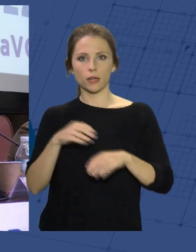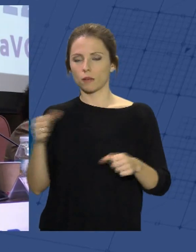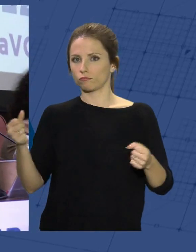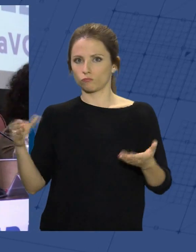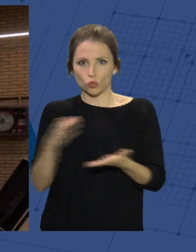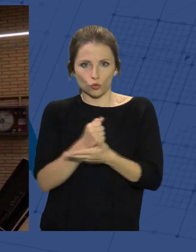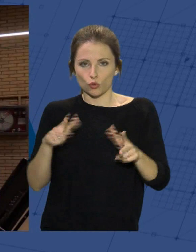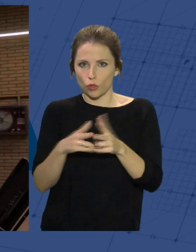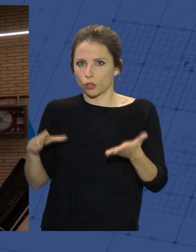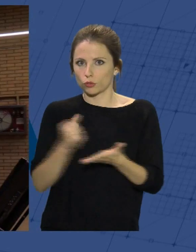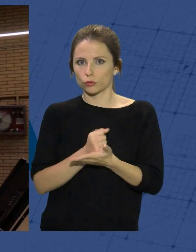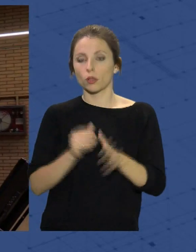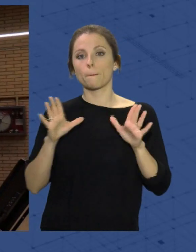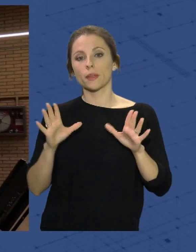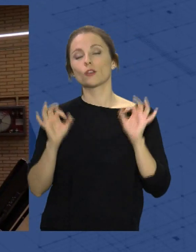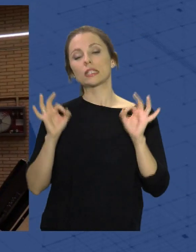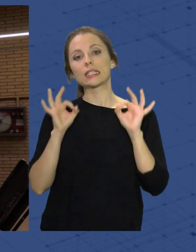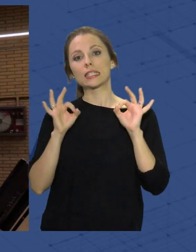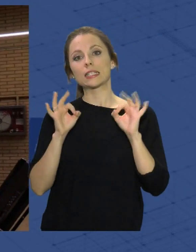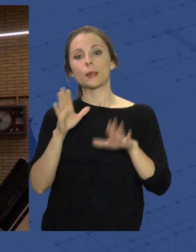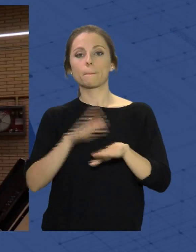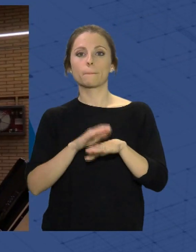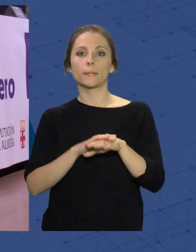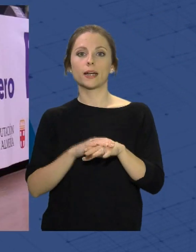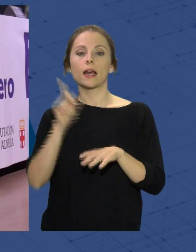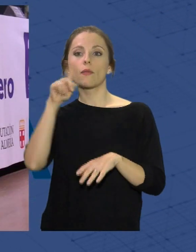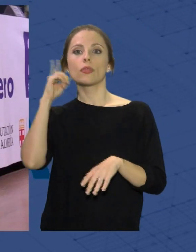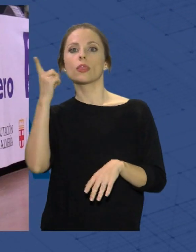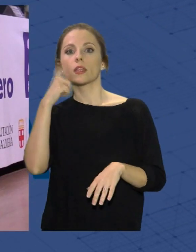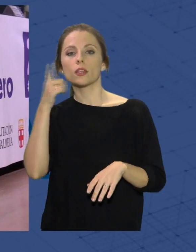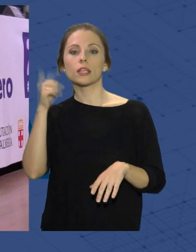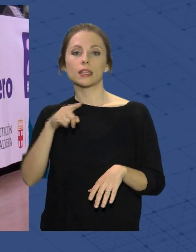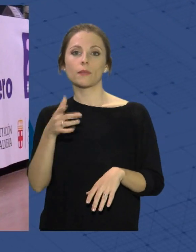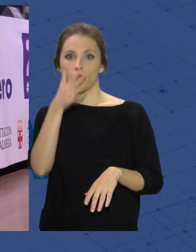de carácter más especializado para favorecer la detección y la denuncia.